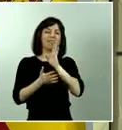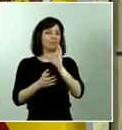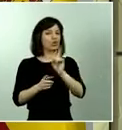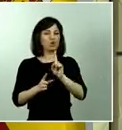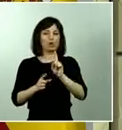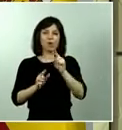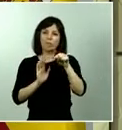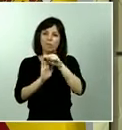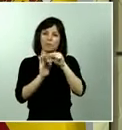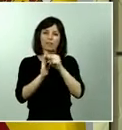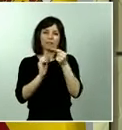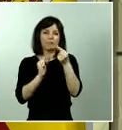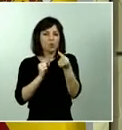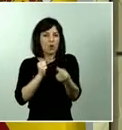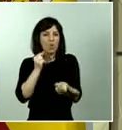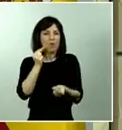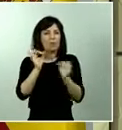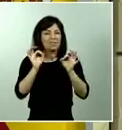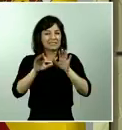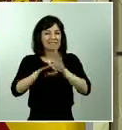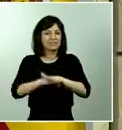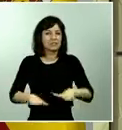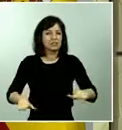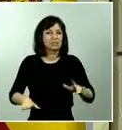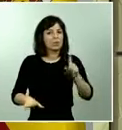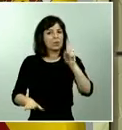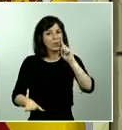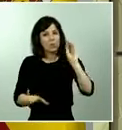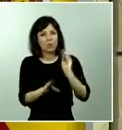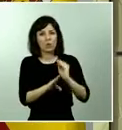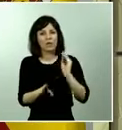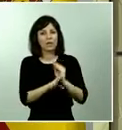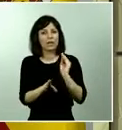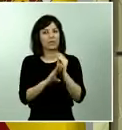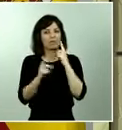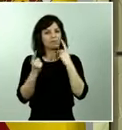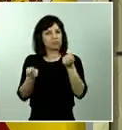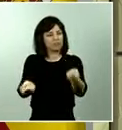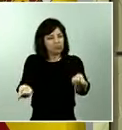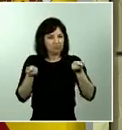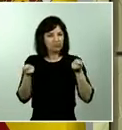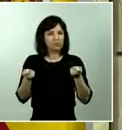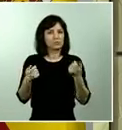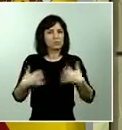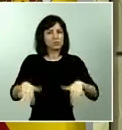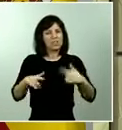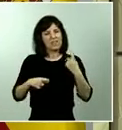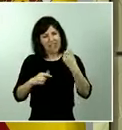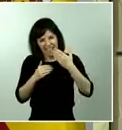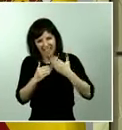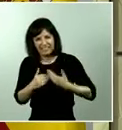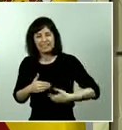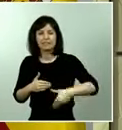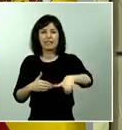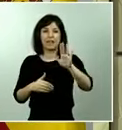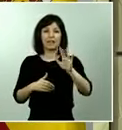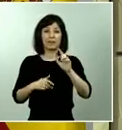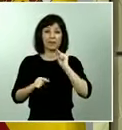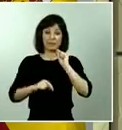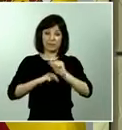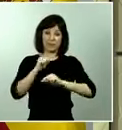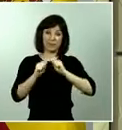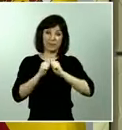niños, pero siempre con mucha precaución, siempre con mucha prudencia. Es mucho lo que queda por hacer. Es un virus que está siendo